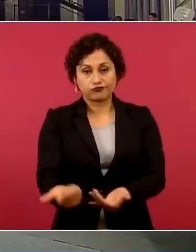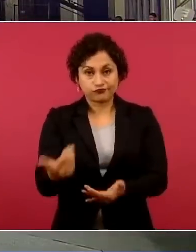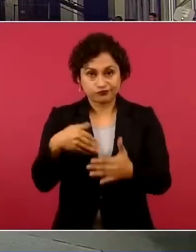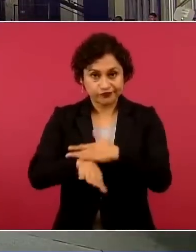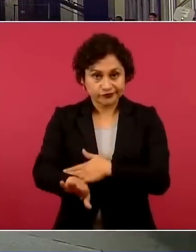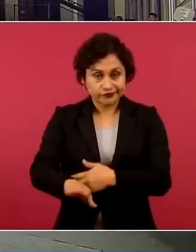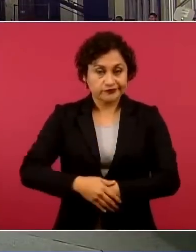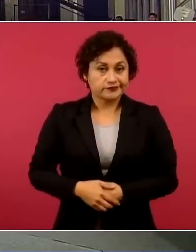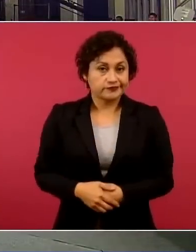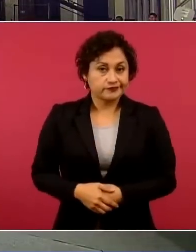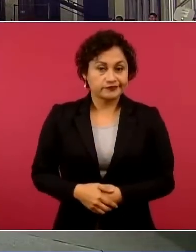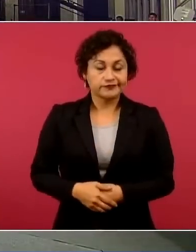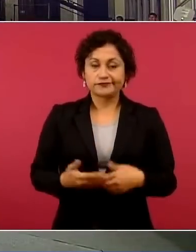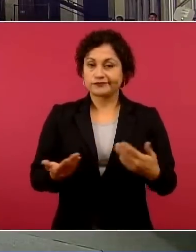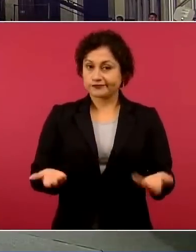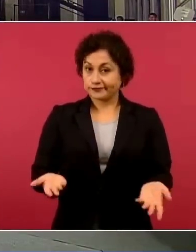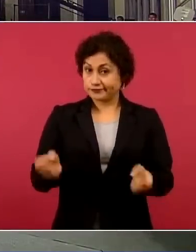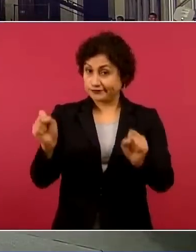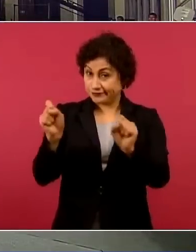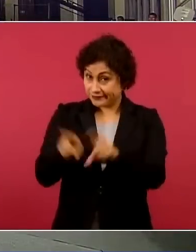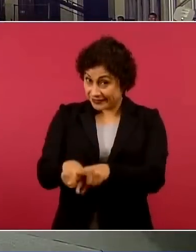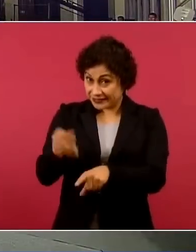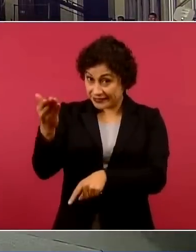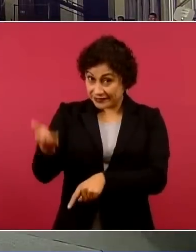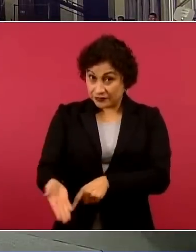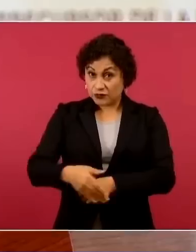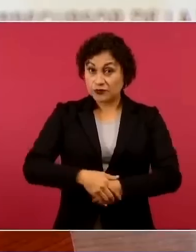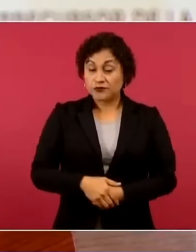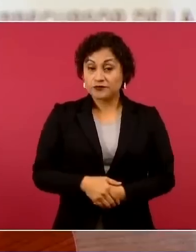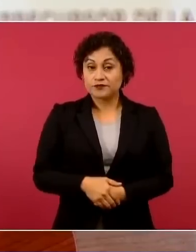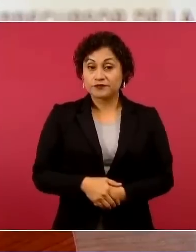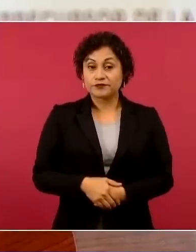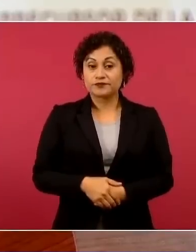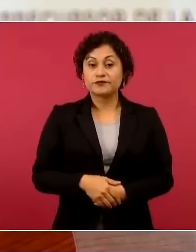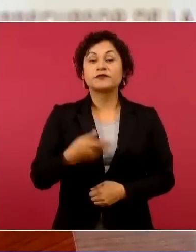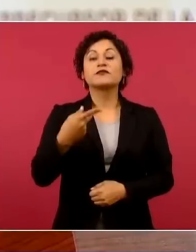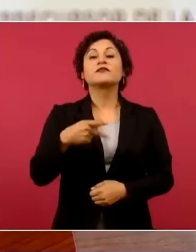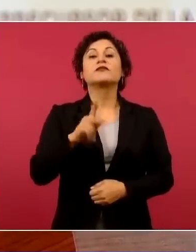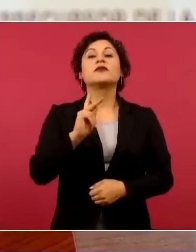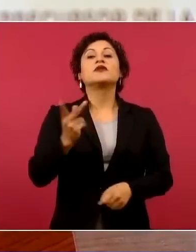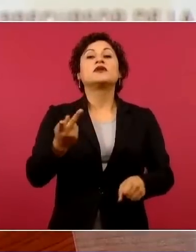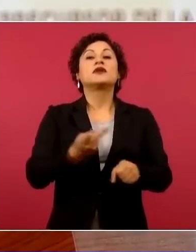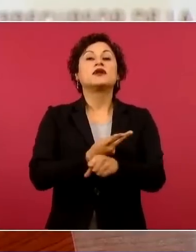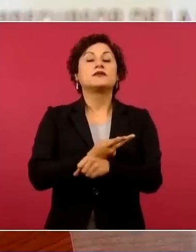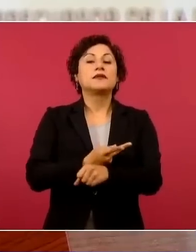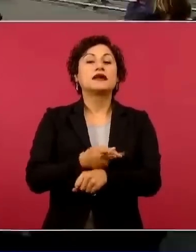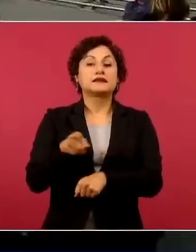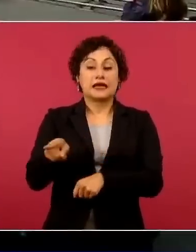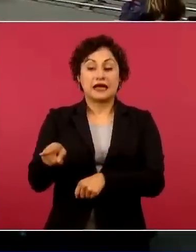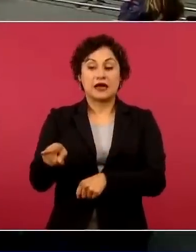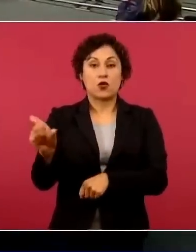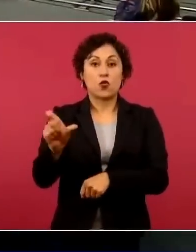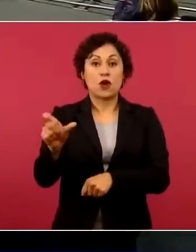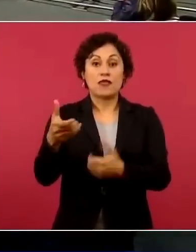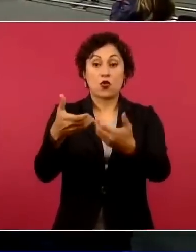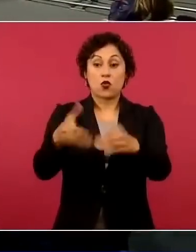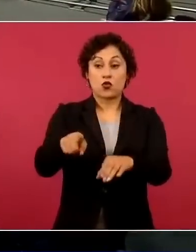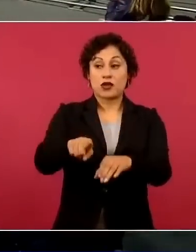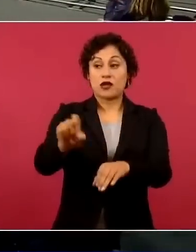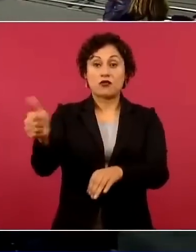Bueno, pero ¿qué pasa con Hildebrando? Una vez que llega su cuñado a la presidencia,